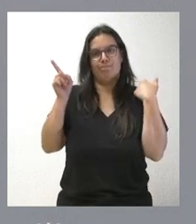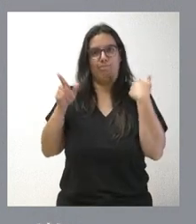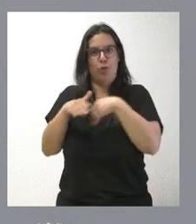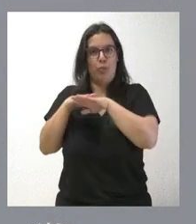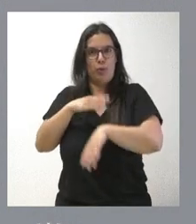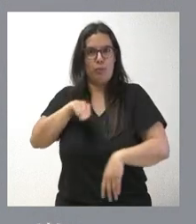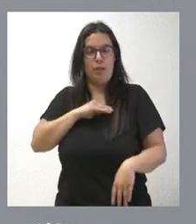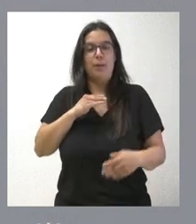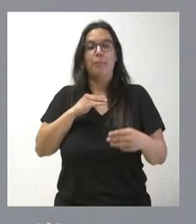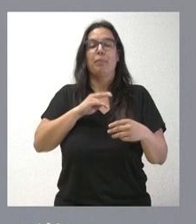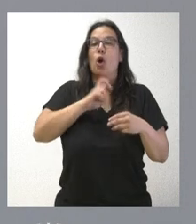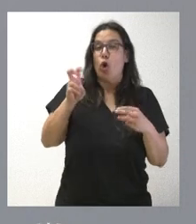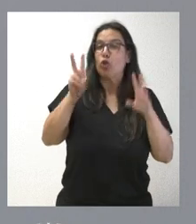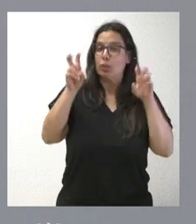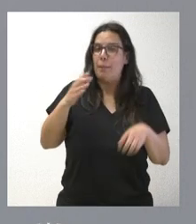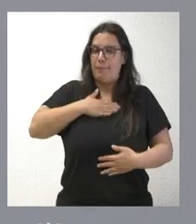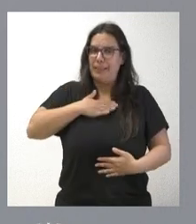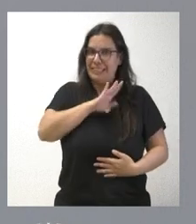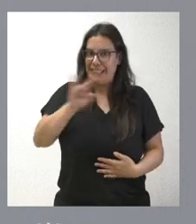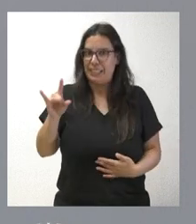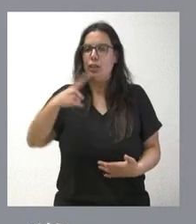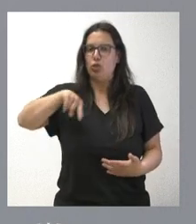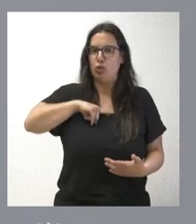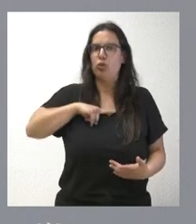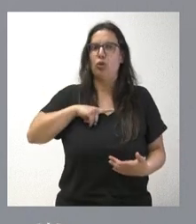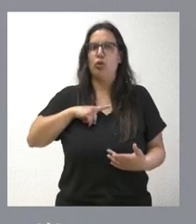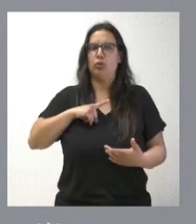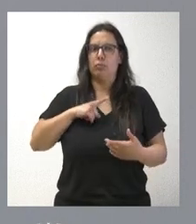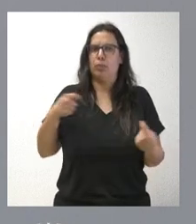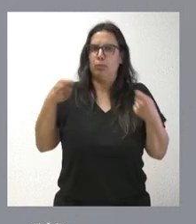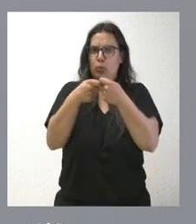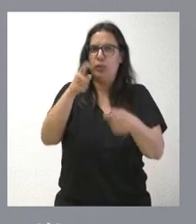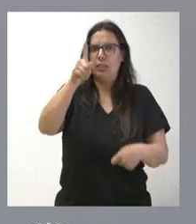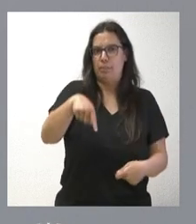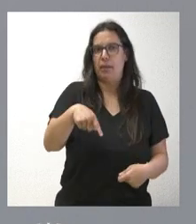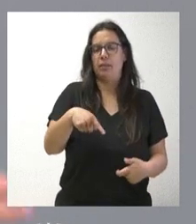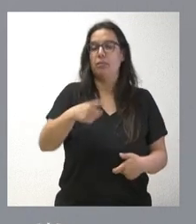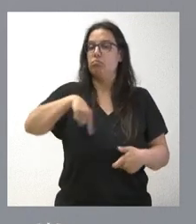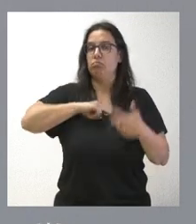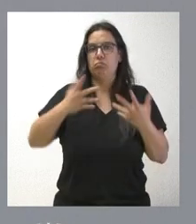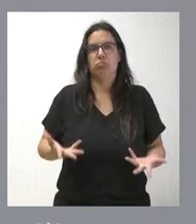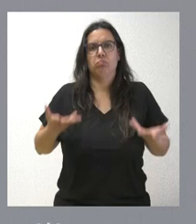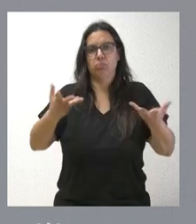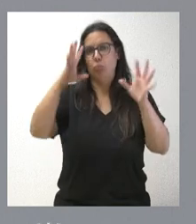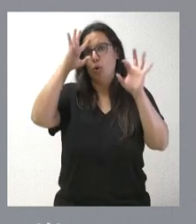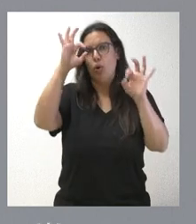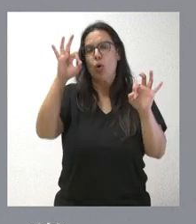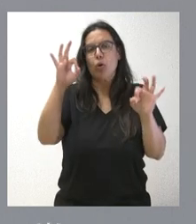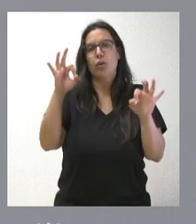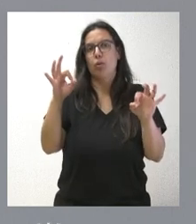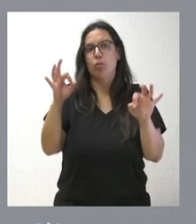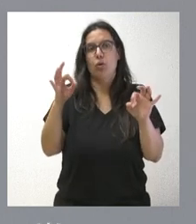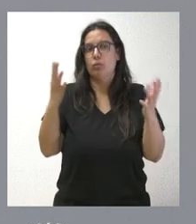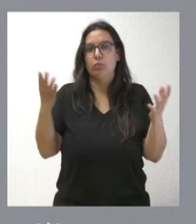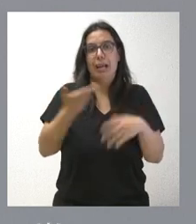por algunas cuestiones, entramos allí y sí que realizamos aportaciones económicas. Nosotros estamos a disposición, lógicamente, de lo que